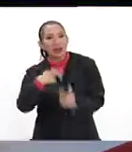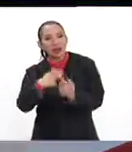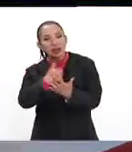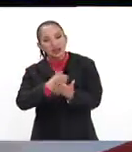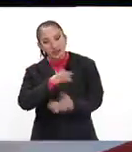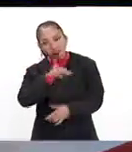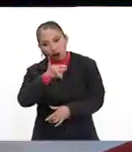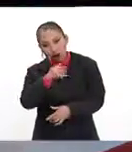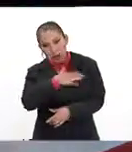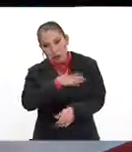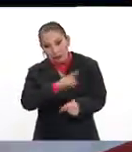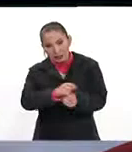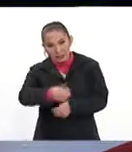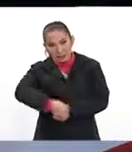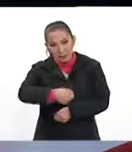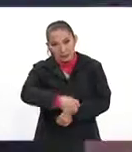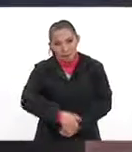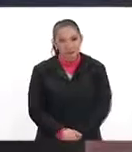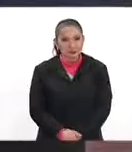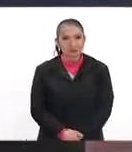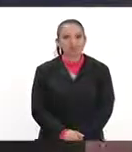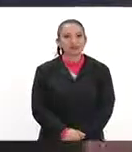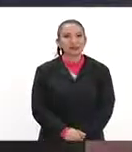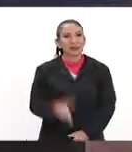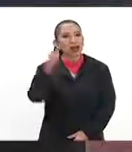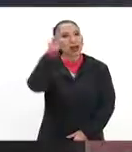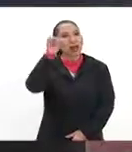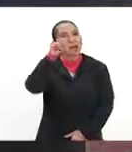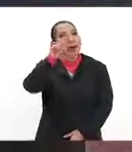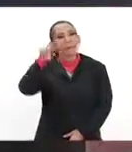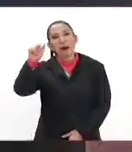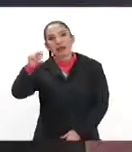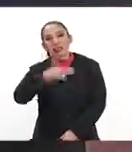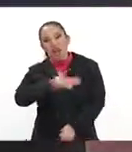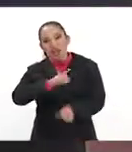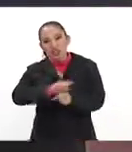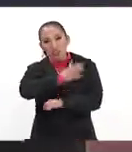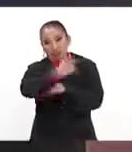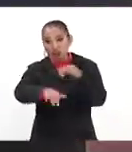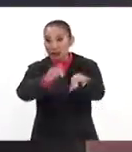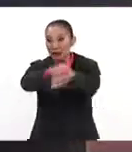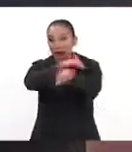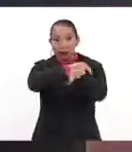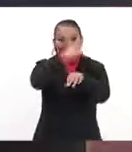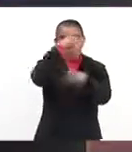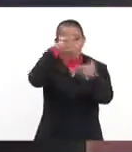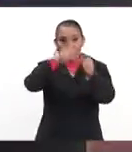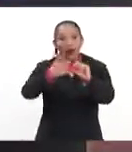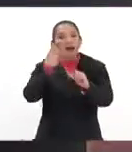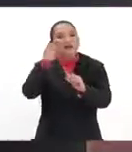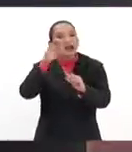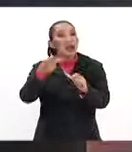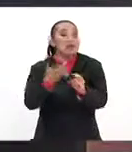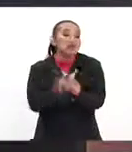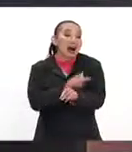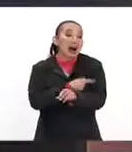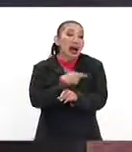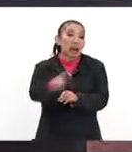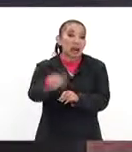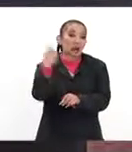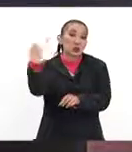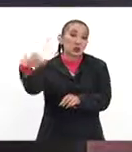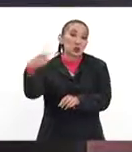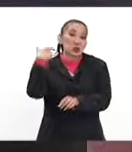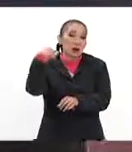Azul. Jorge, muy buenos días, es un placer saludarte. ¿Qué tal Omar? Pati, muy buenos días amigos de México del Día. Pues vamos a ver qué tal le va a tus